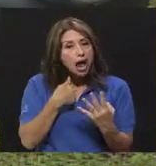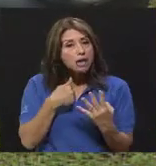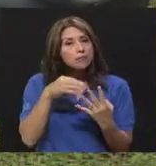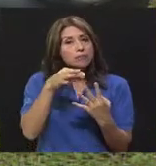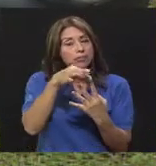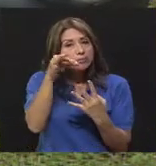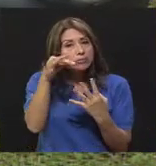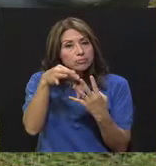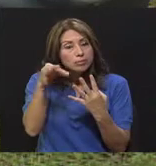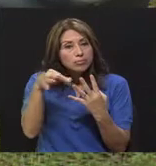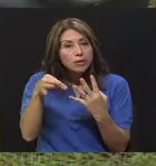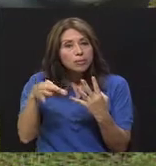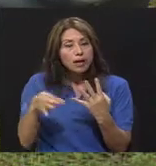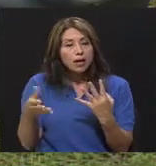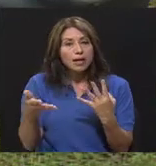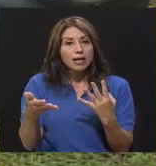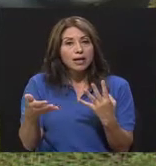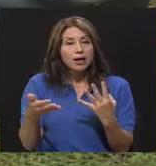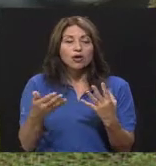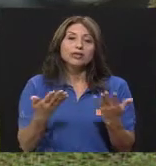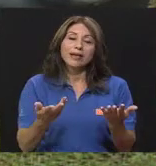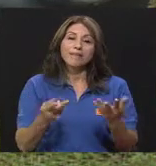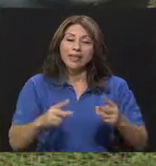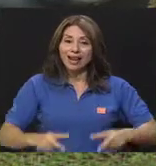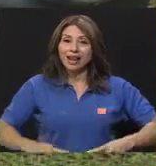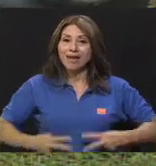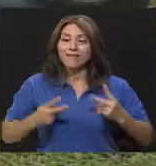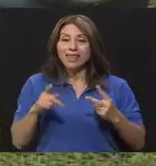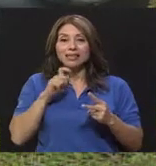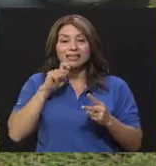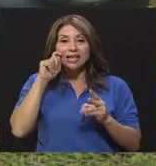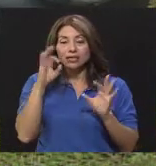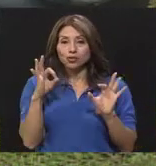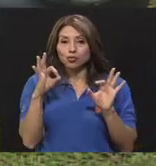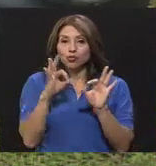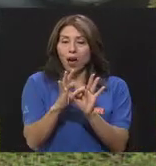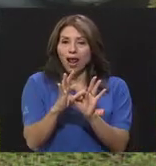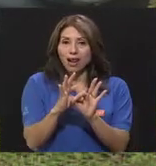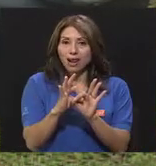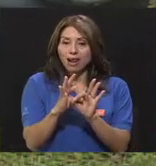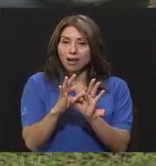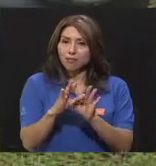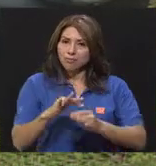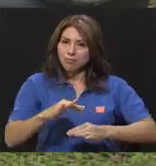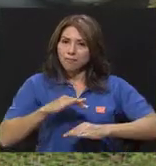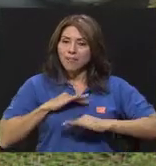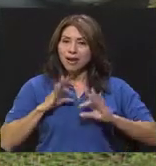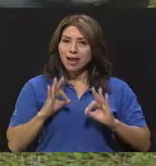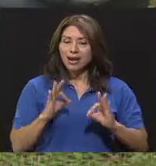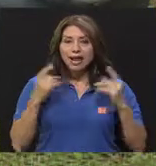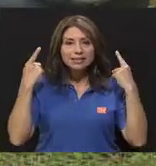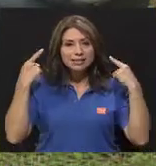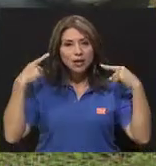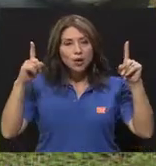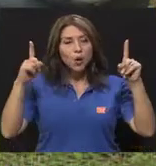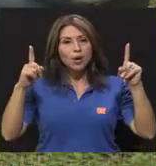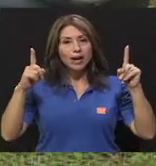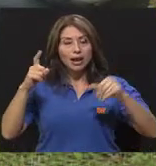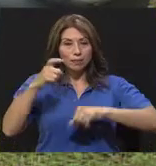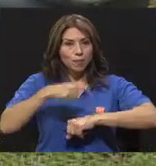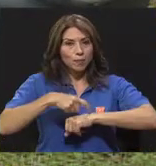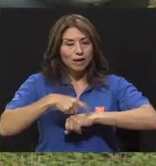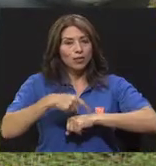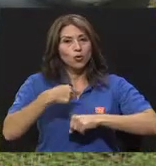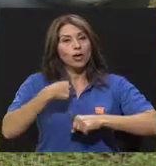la vida sexual plena se logra cuando uno logra realizarla en el momento